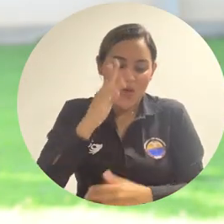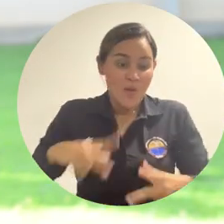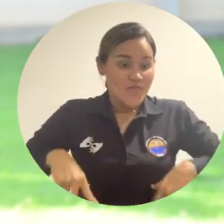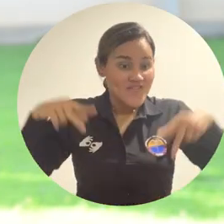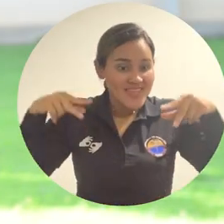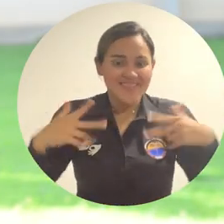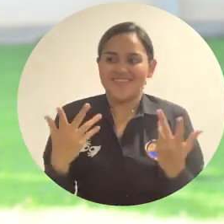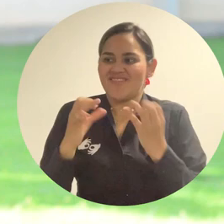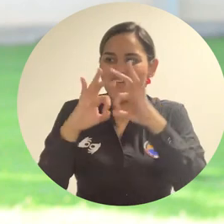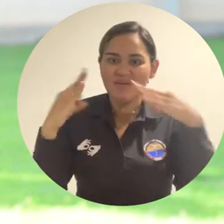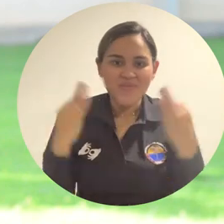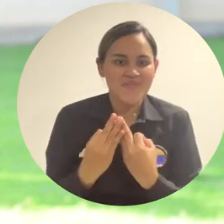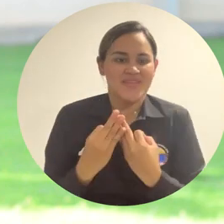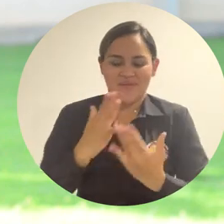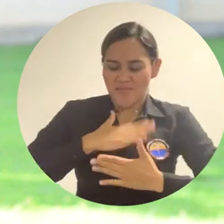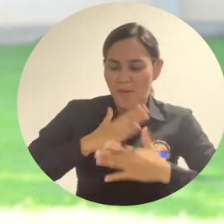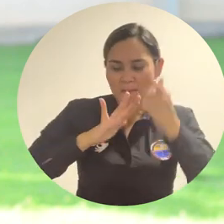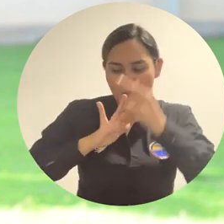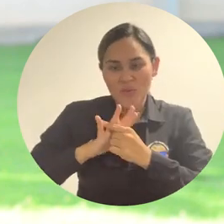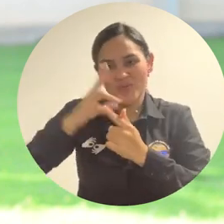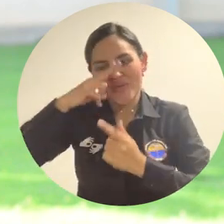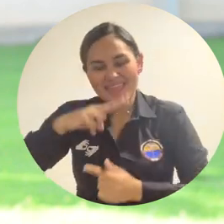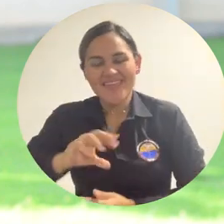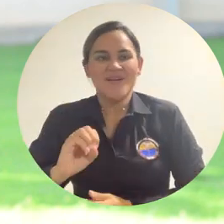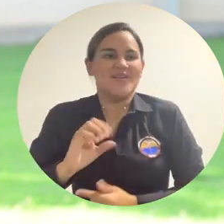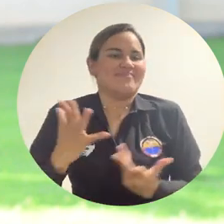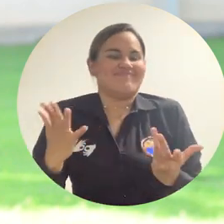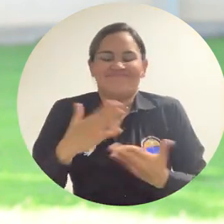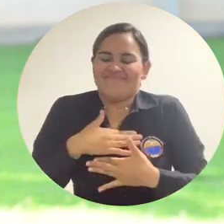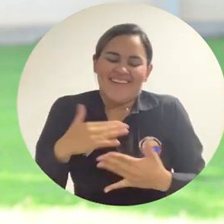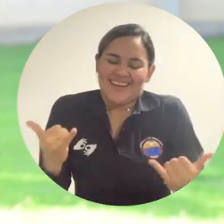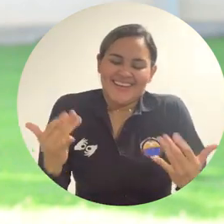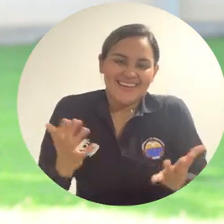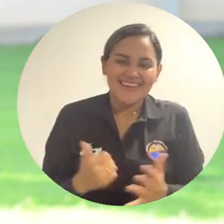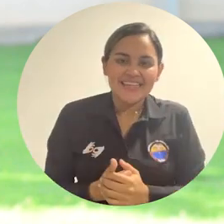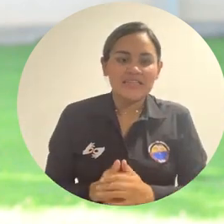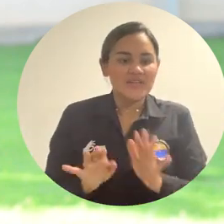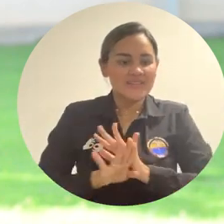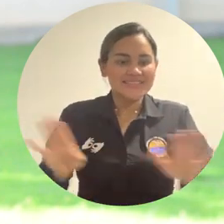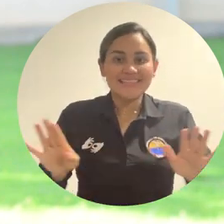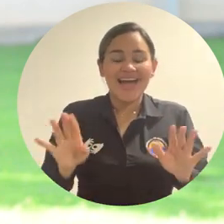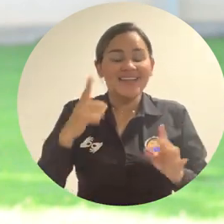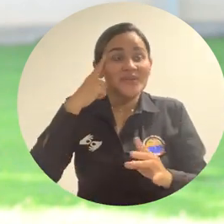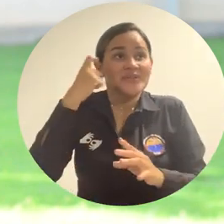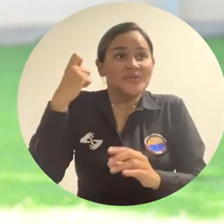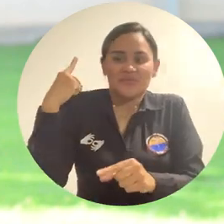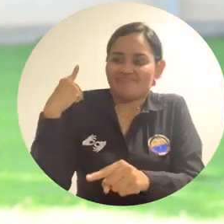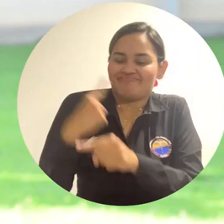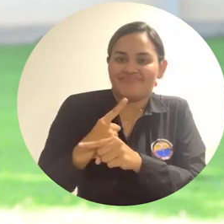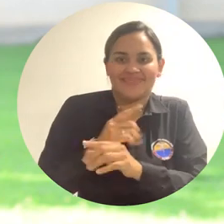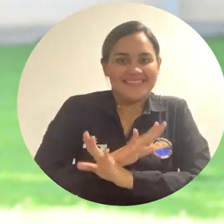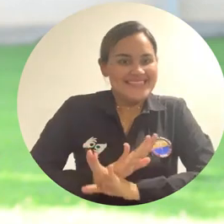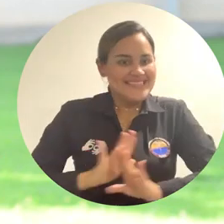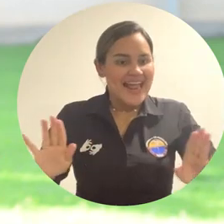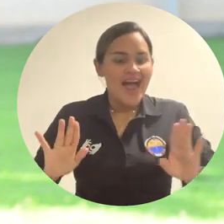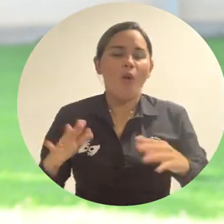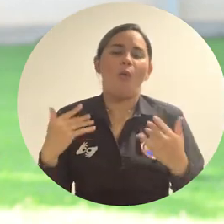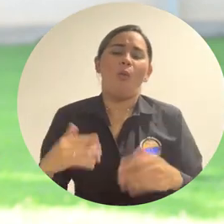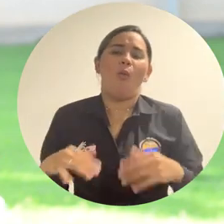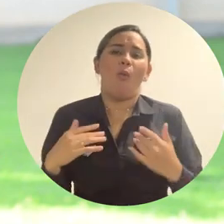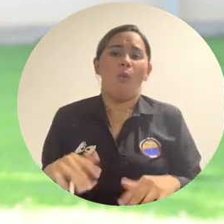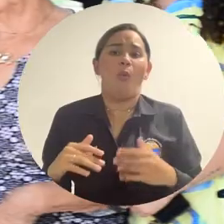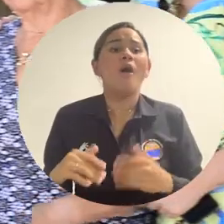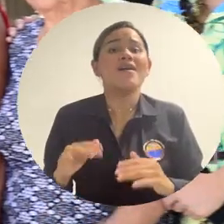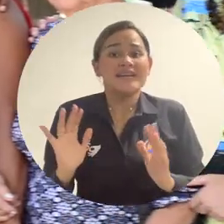agradecida, con Dios, con la vida, con mi familia, mi esposo, mi hijo, porque pude culminar este gran sueño